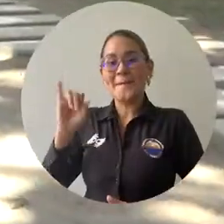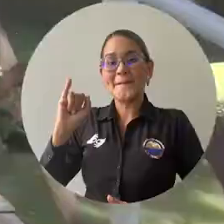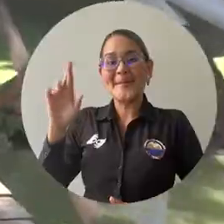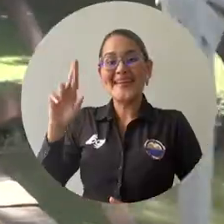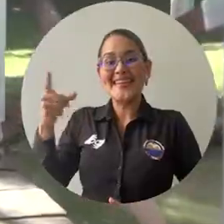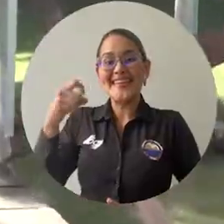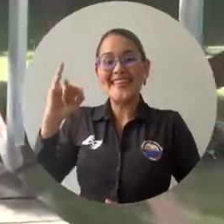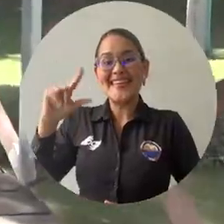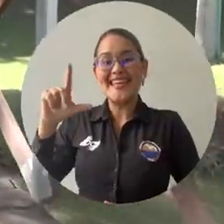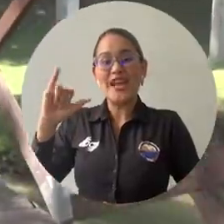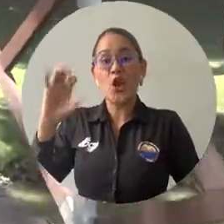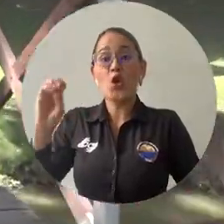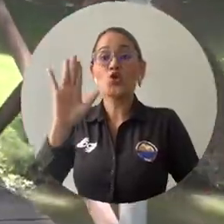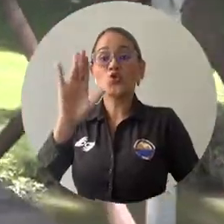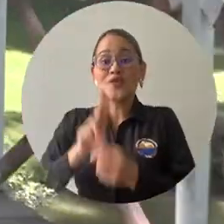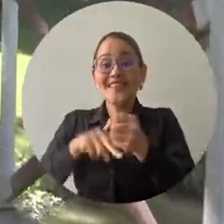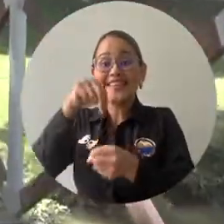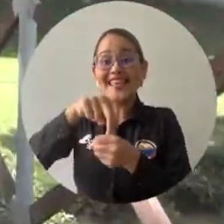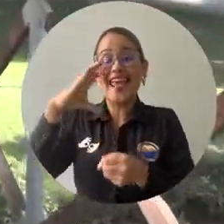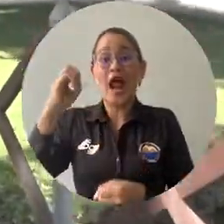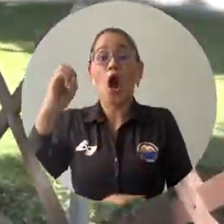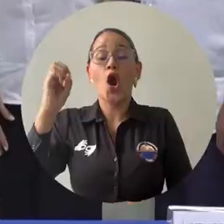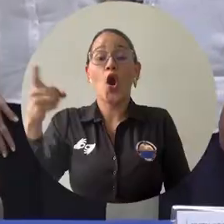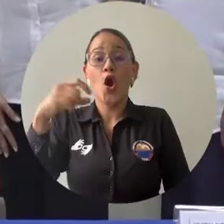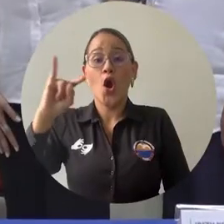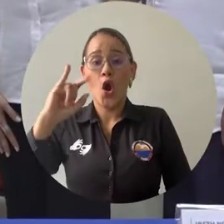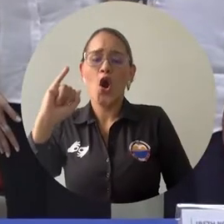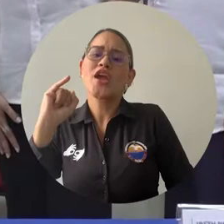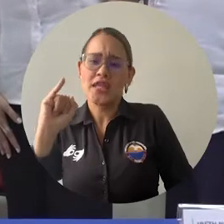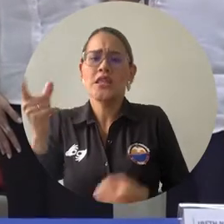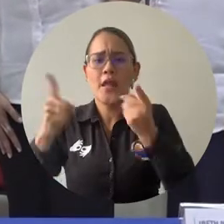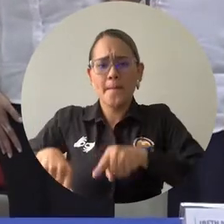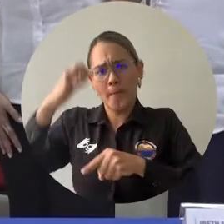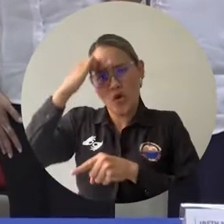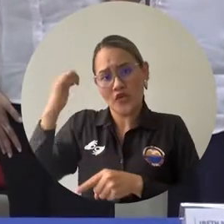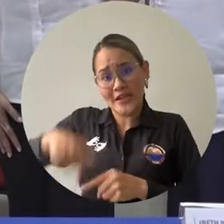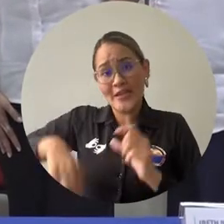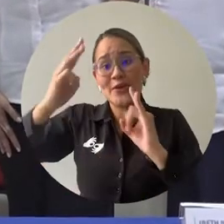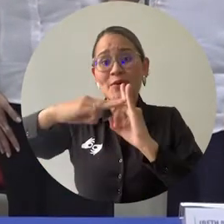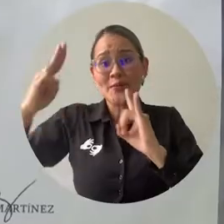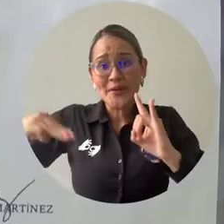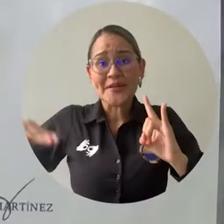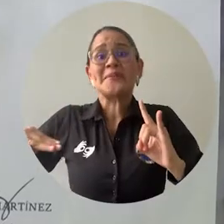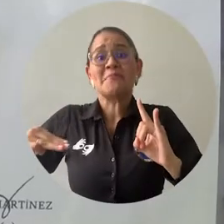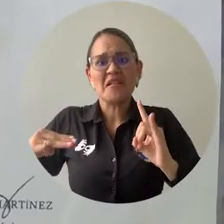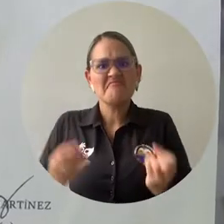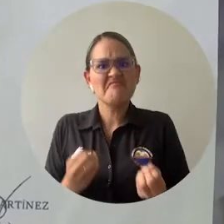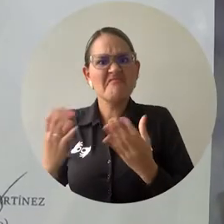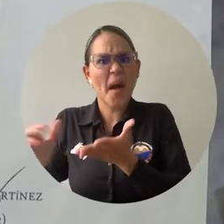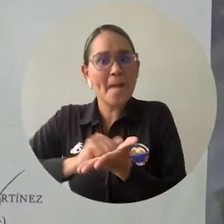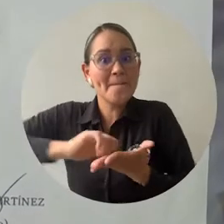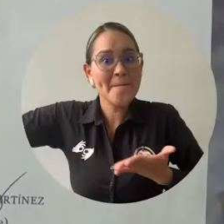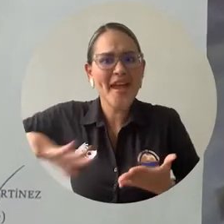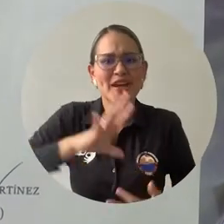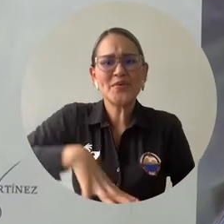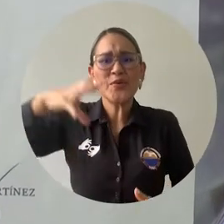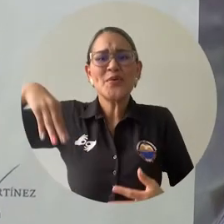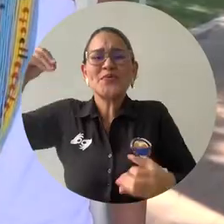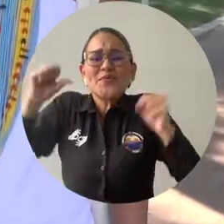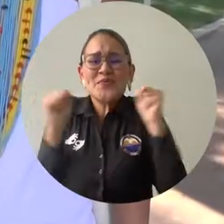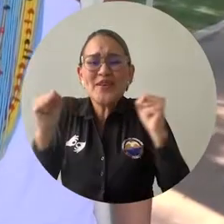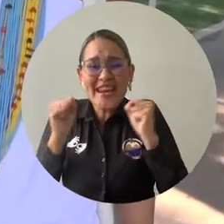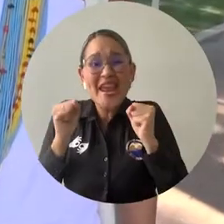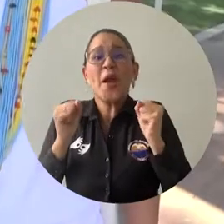Virgilio Gil Lozano, indígena COGI y docente de la Universidad del Magdalena, recibió la beca Sierra Nevada para cursar